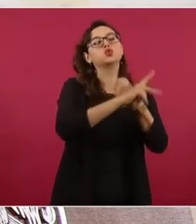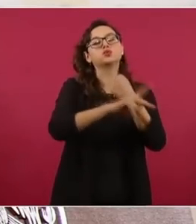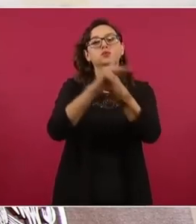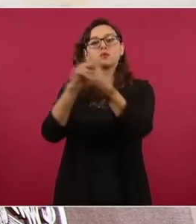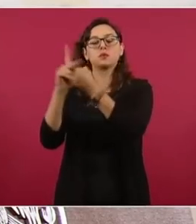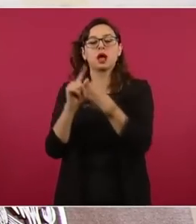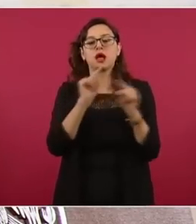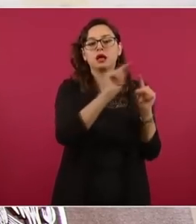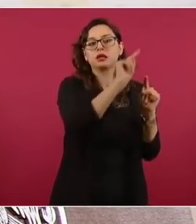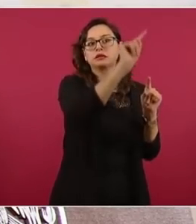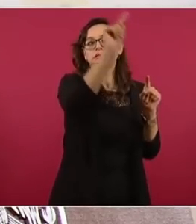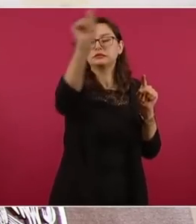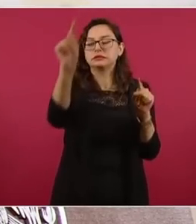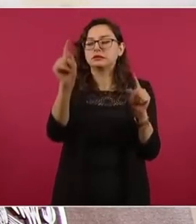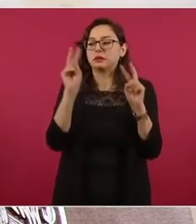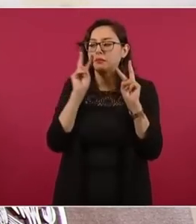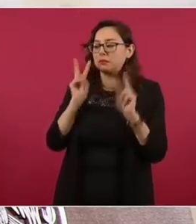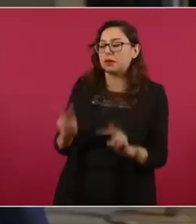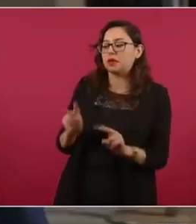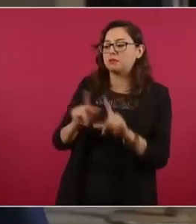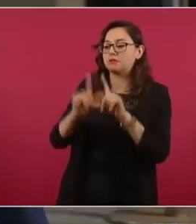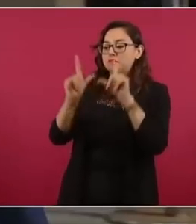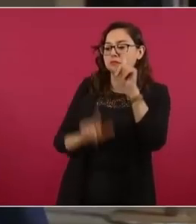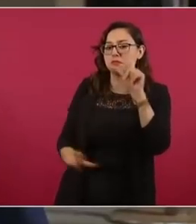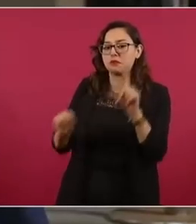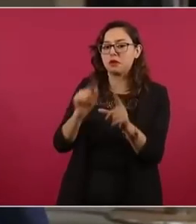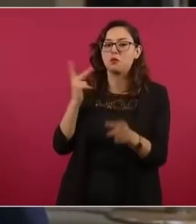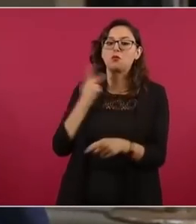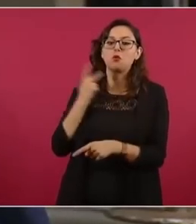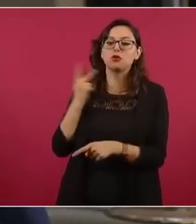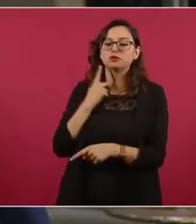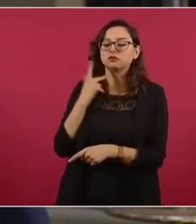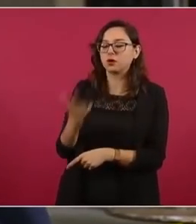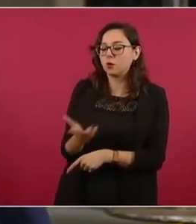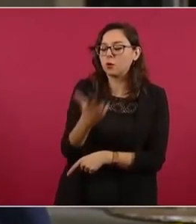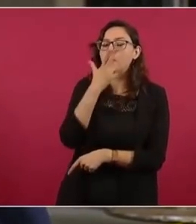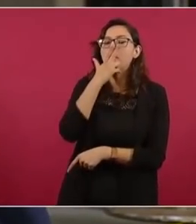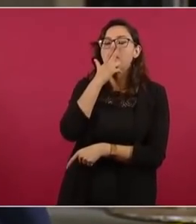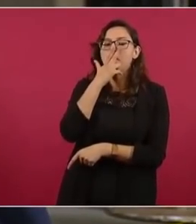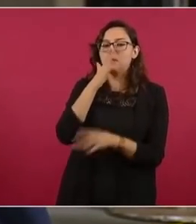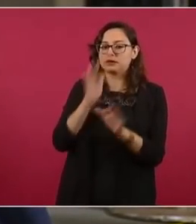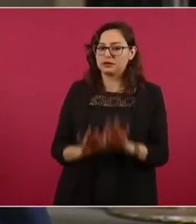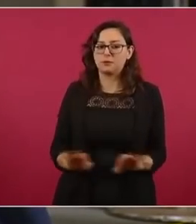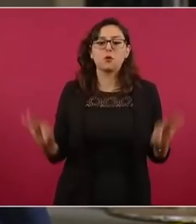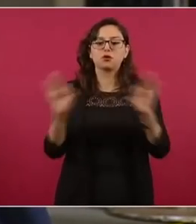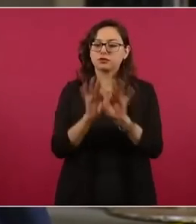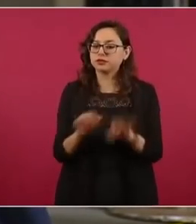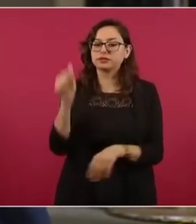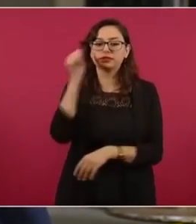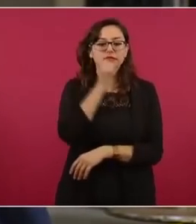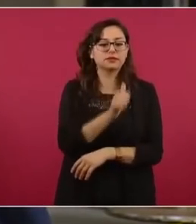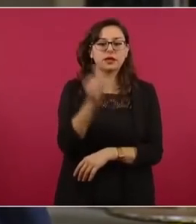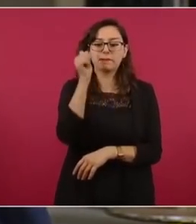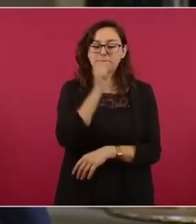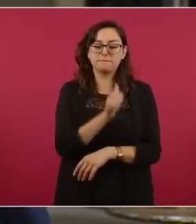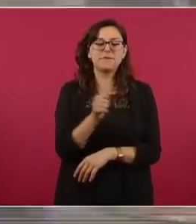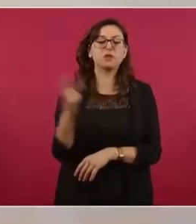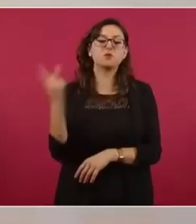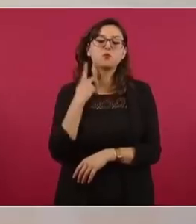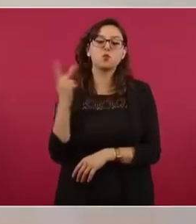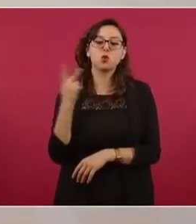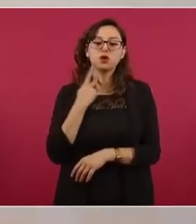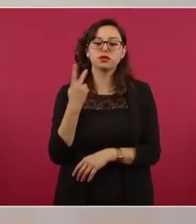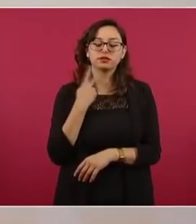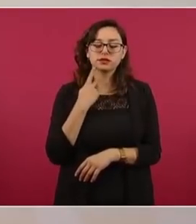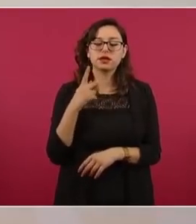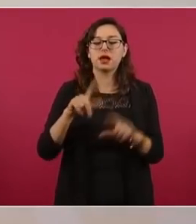la política exterior de México, la importancia que ha tenido siempre la política exterior